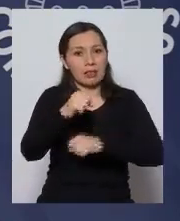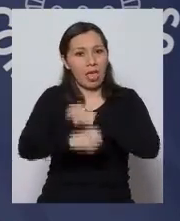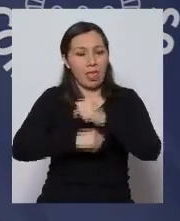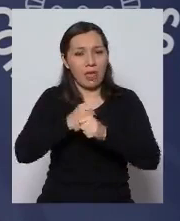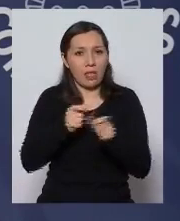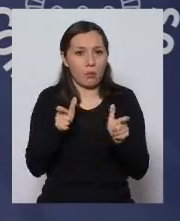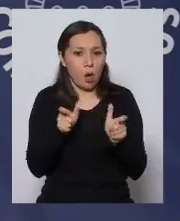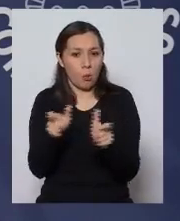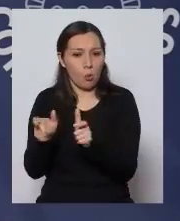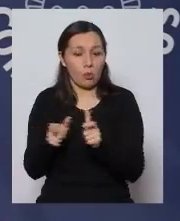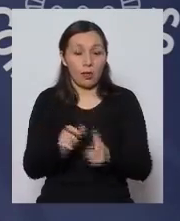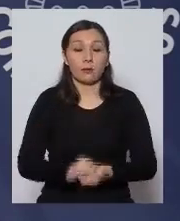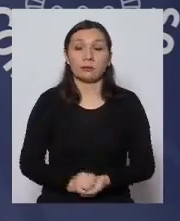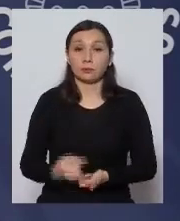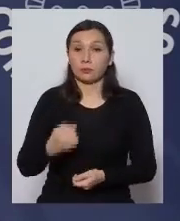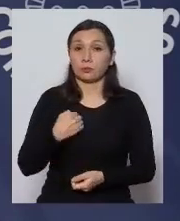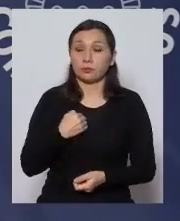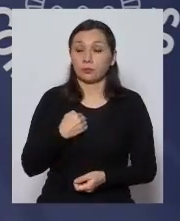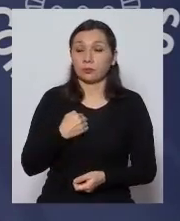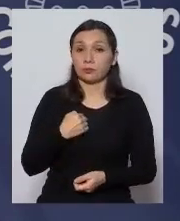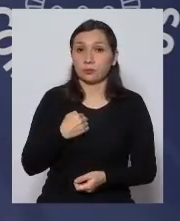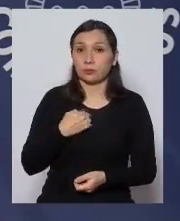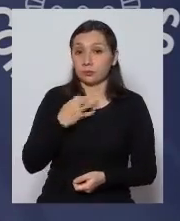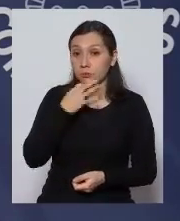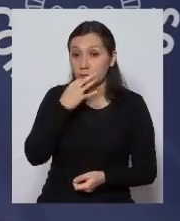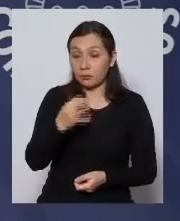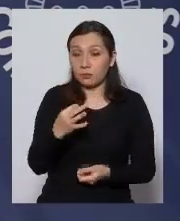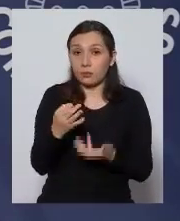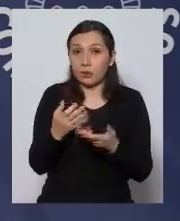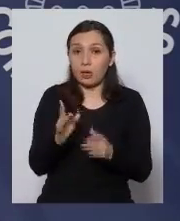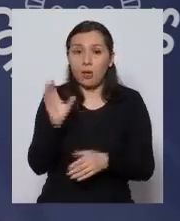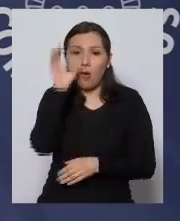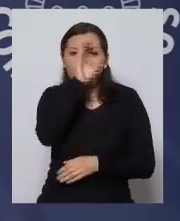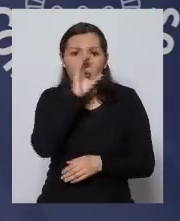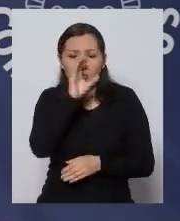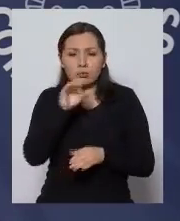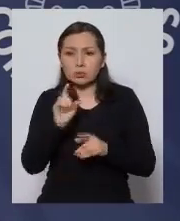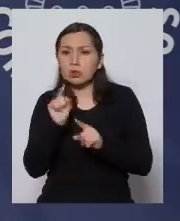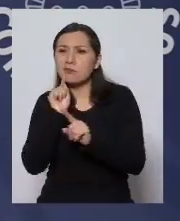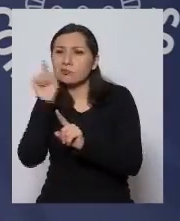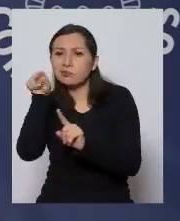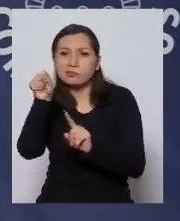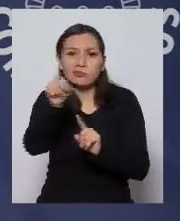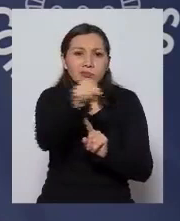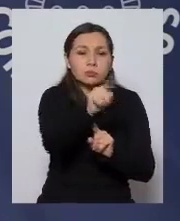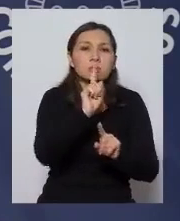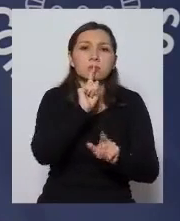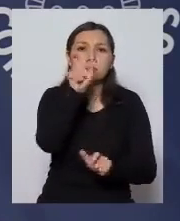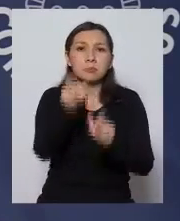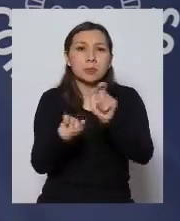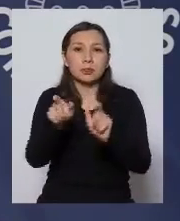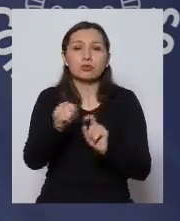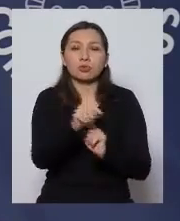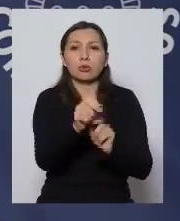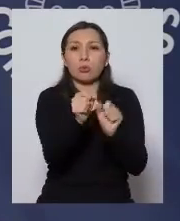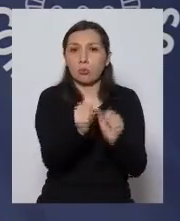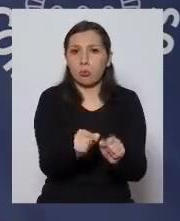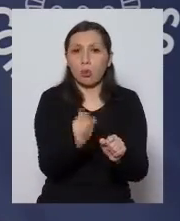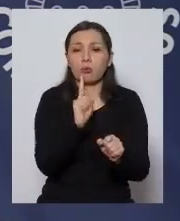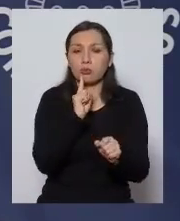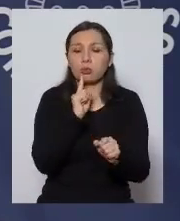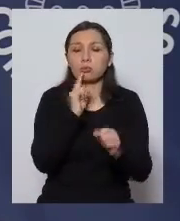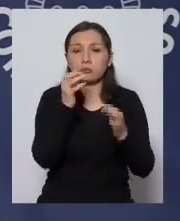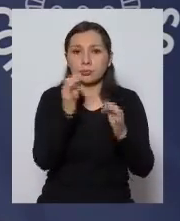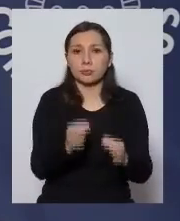rango etario como he señalado estamos en la búsqueda activa de los casos que